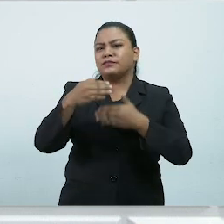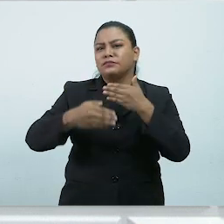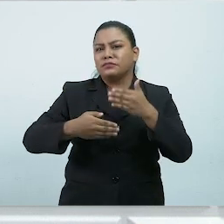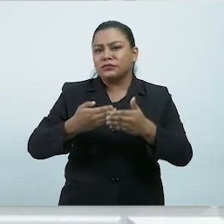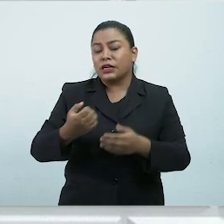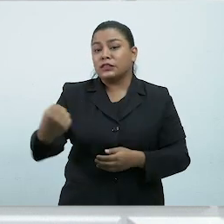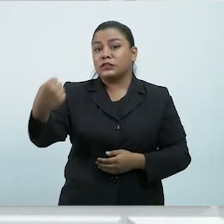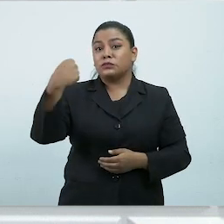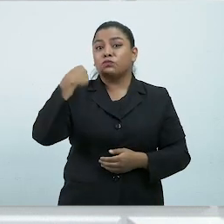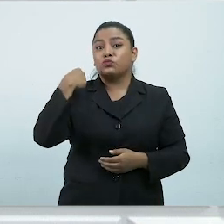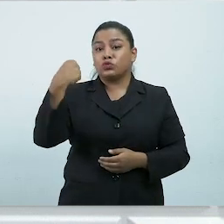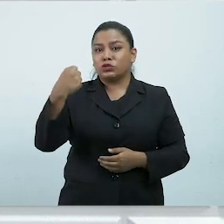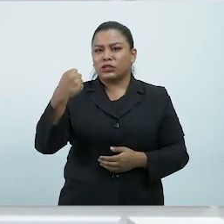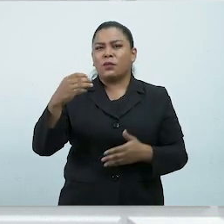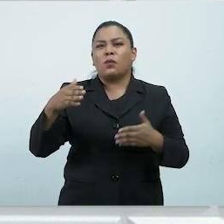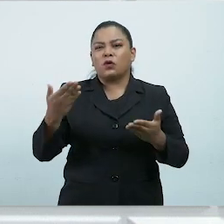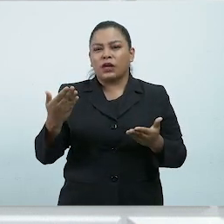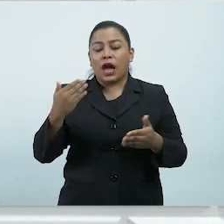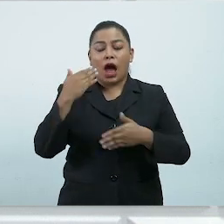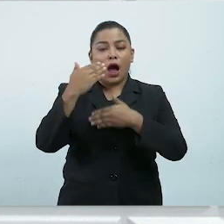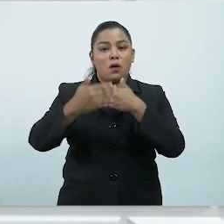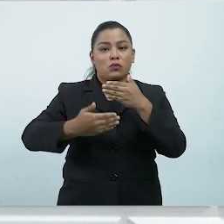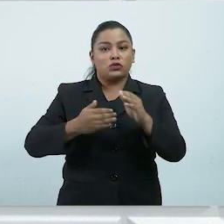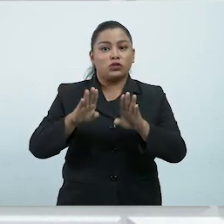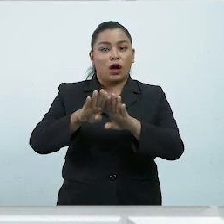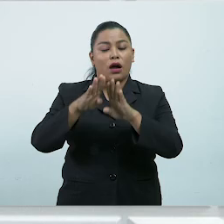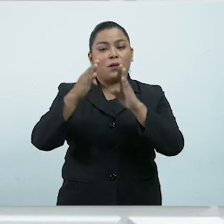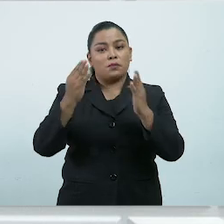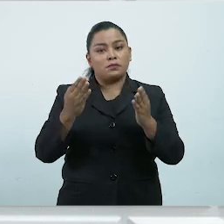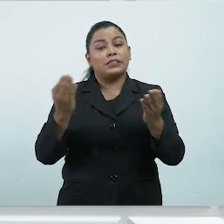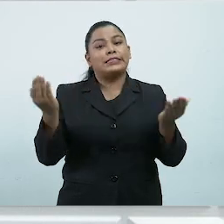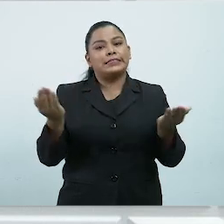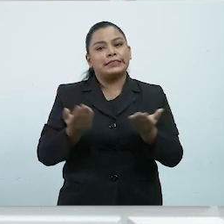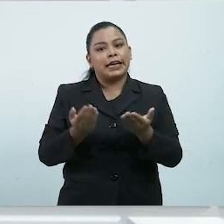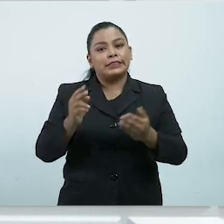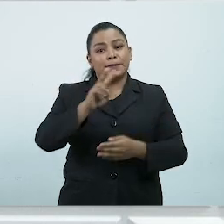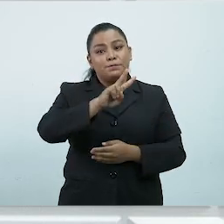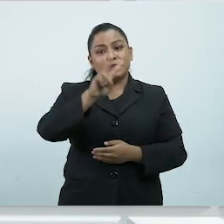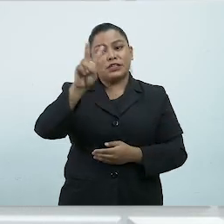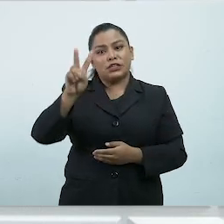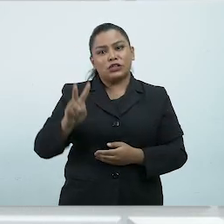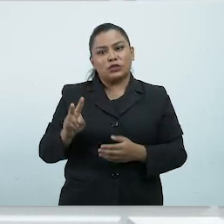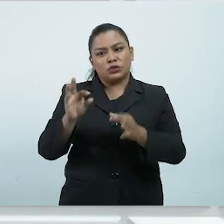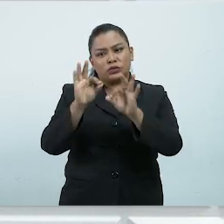primordial en el proceso de apertura y se realiza de manera virtual en la dirección